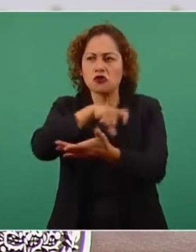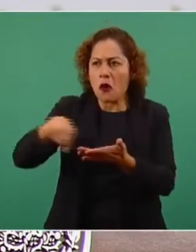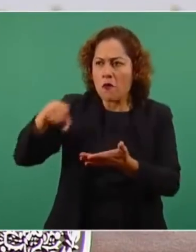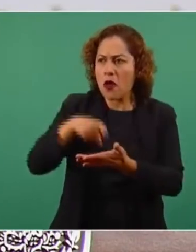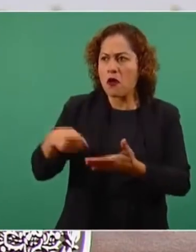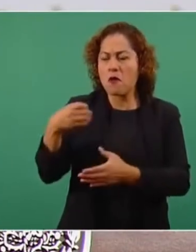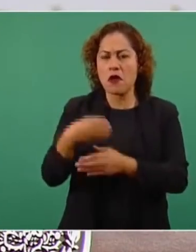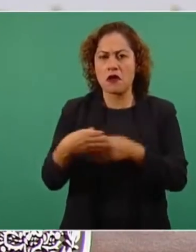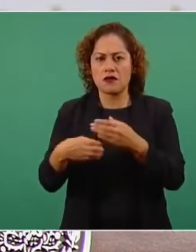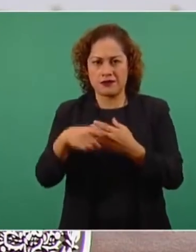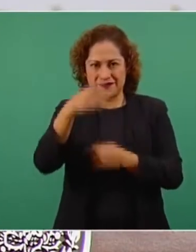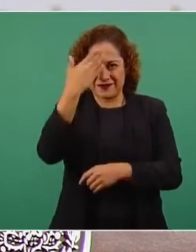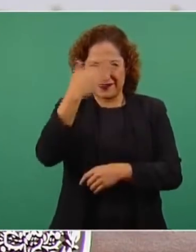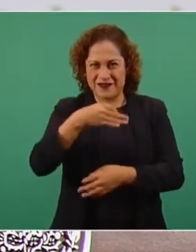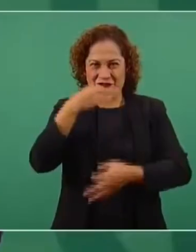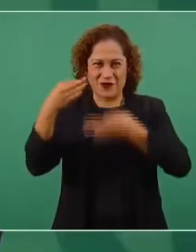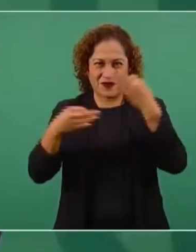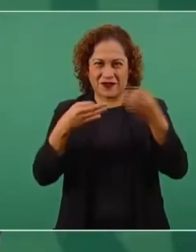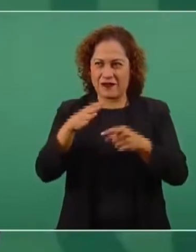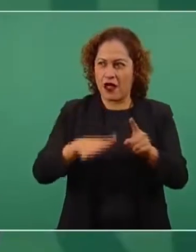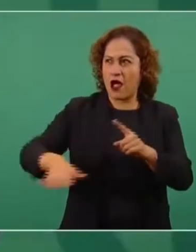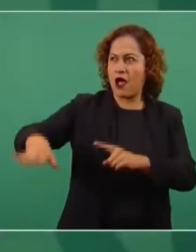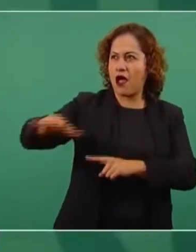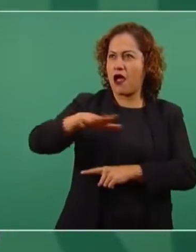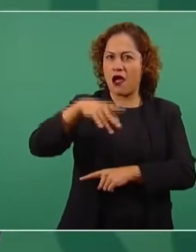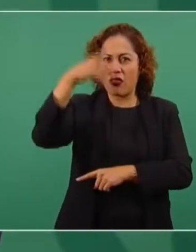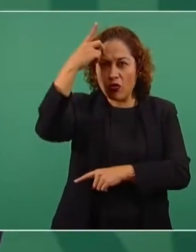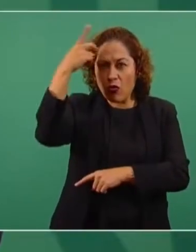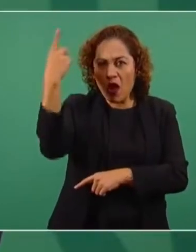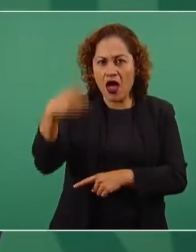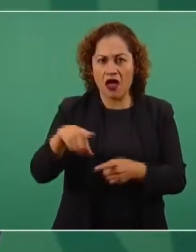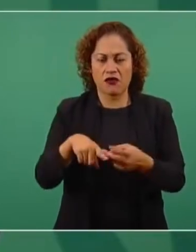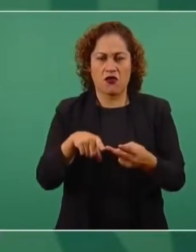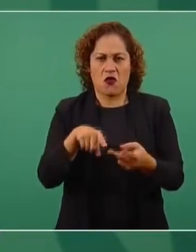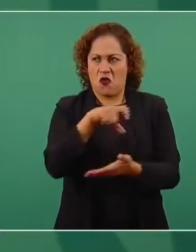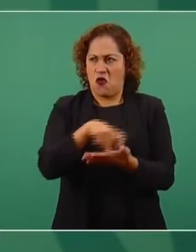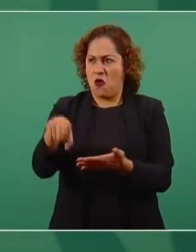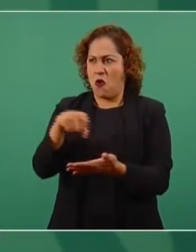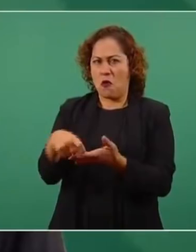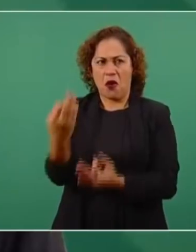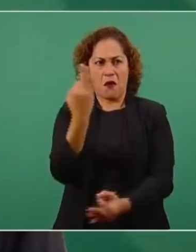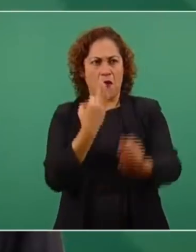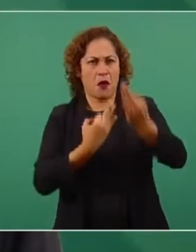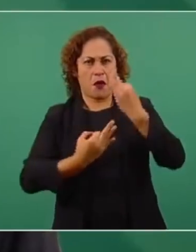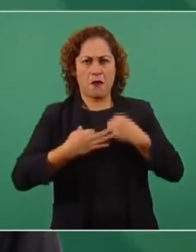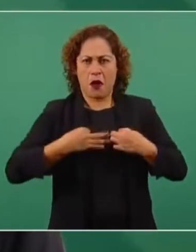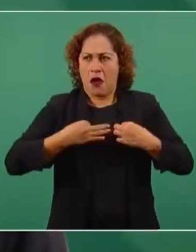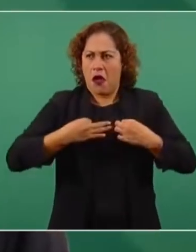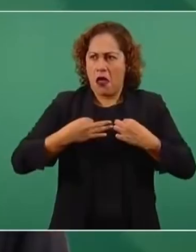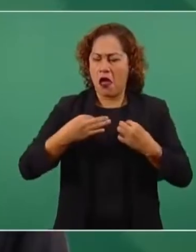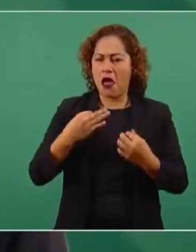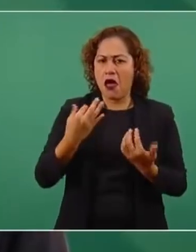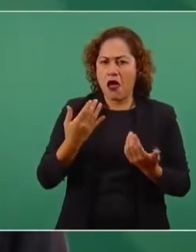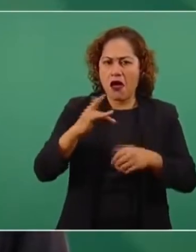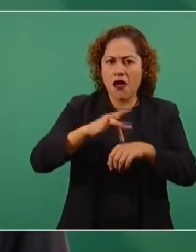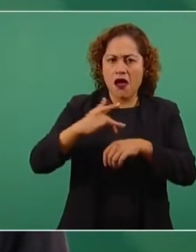el lujo barato, las ropa de marcas, las alhajas,